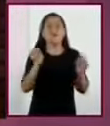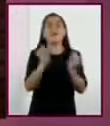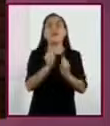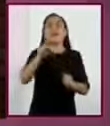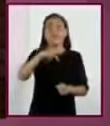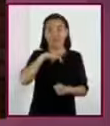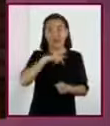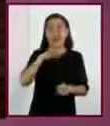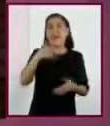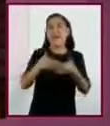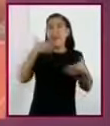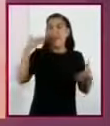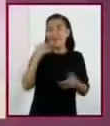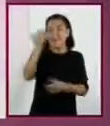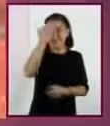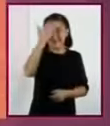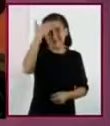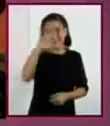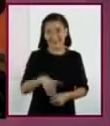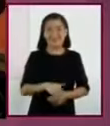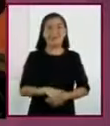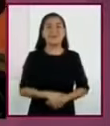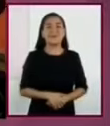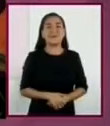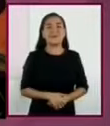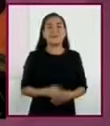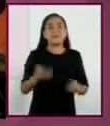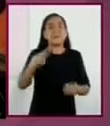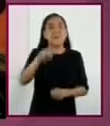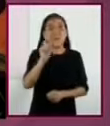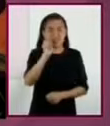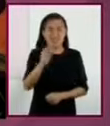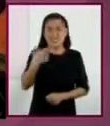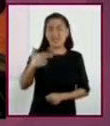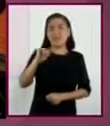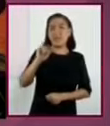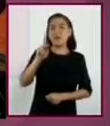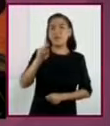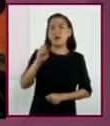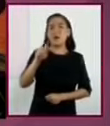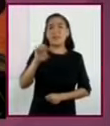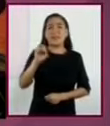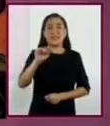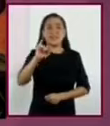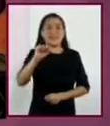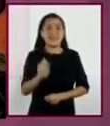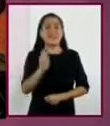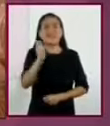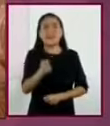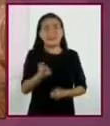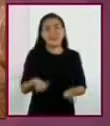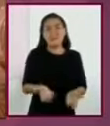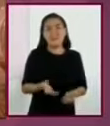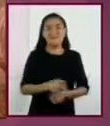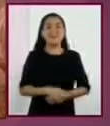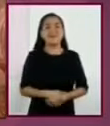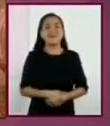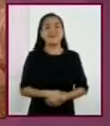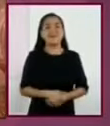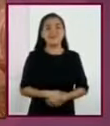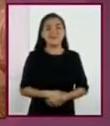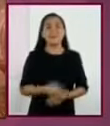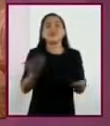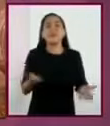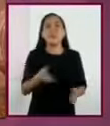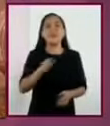conocimientos previos. ¿Pero qué es una hipótesis? ¿Una hipótesis? Es